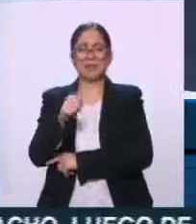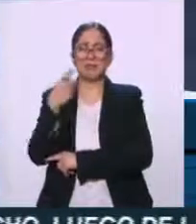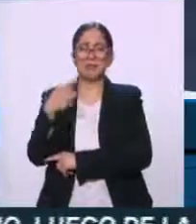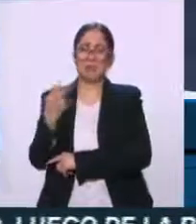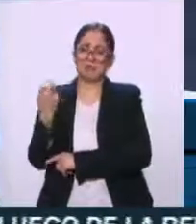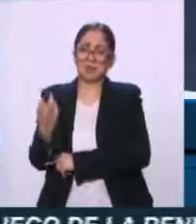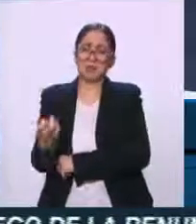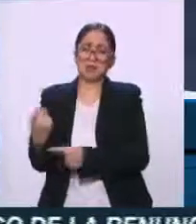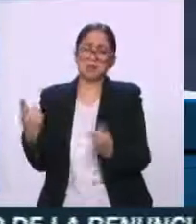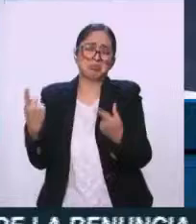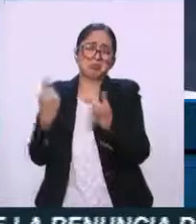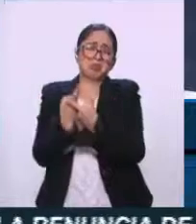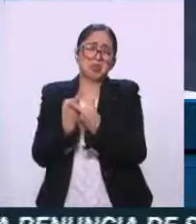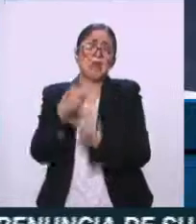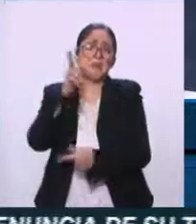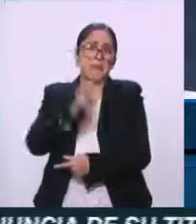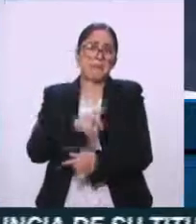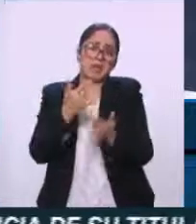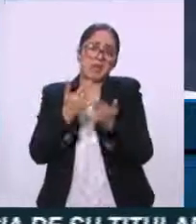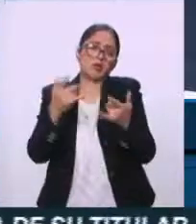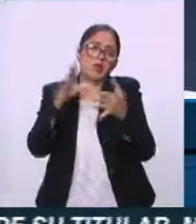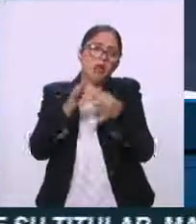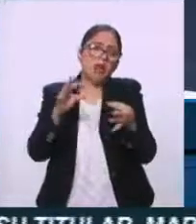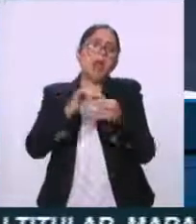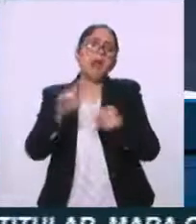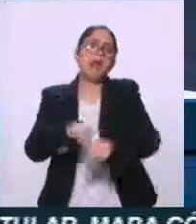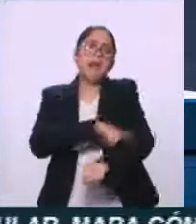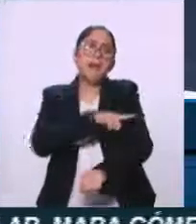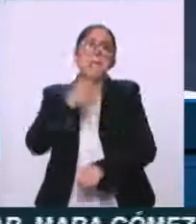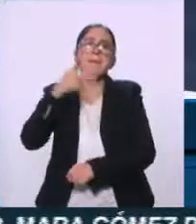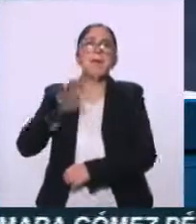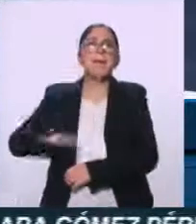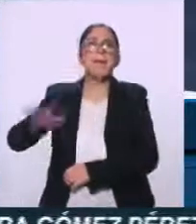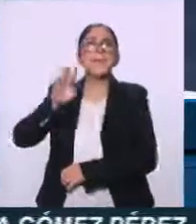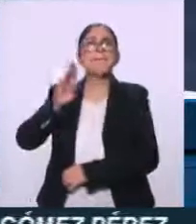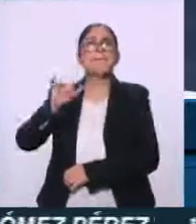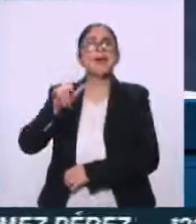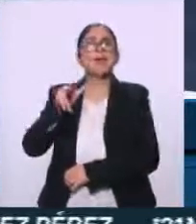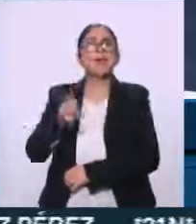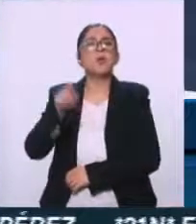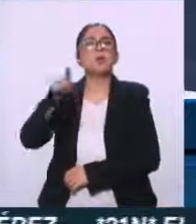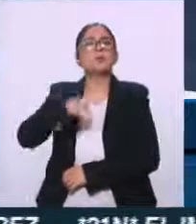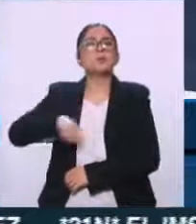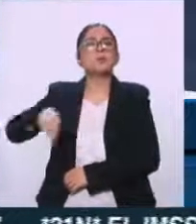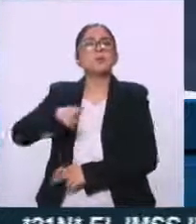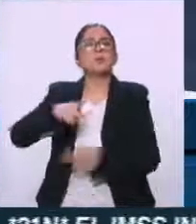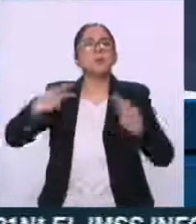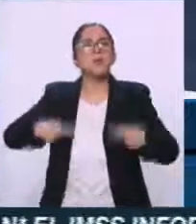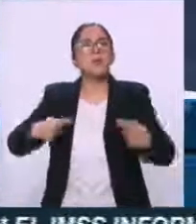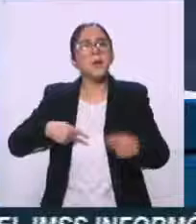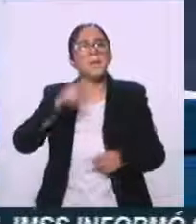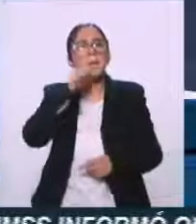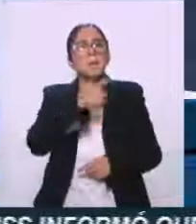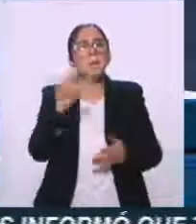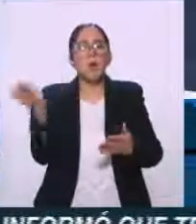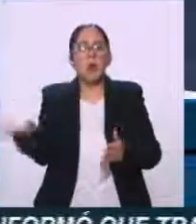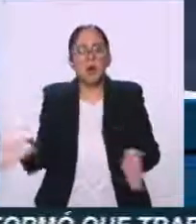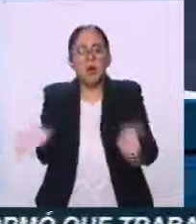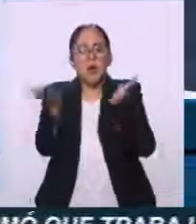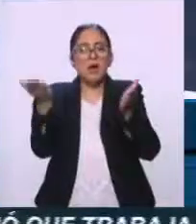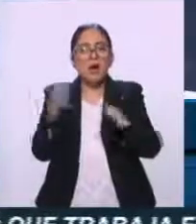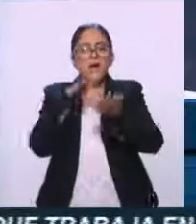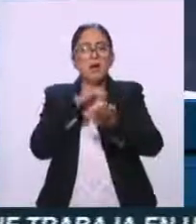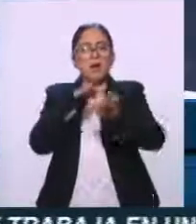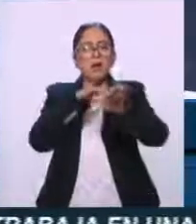larga historia de qué contar, pero principalmente desde El Bajillo, son las mismas cuentas que organizan estas caravanas de automóviles, y que están